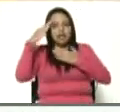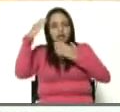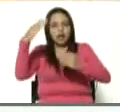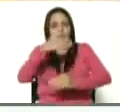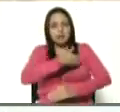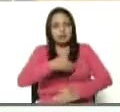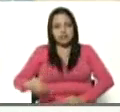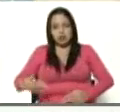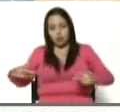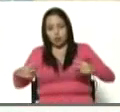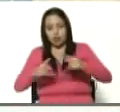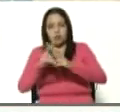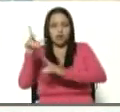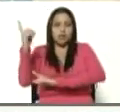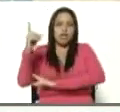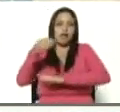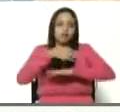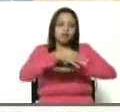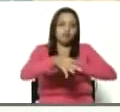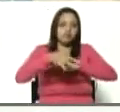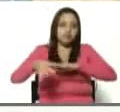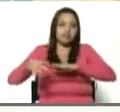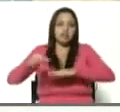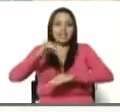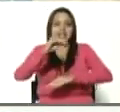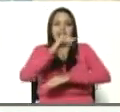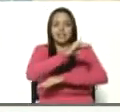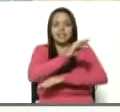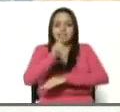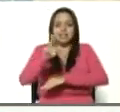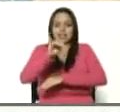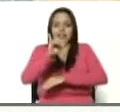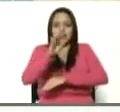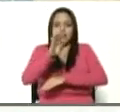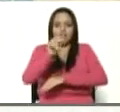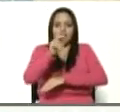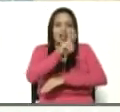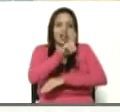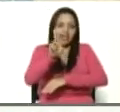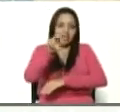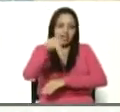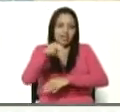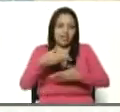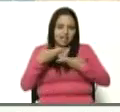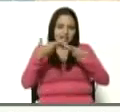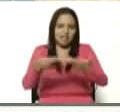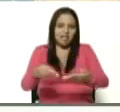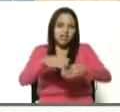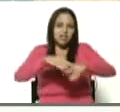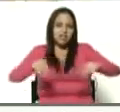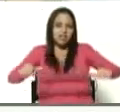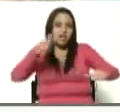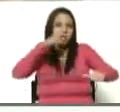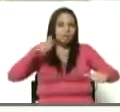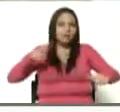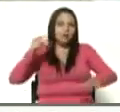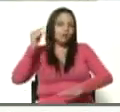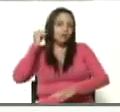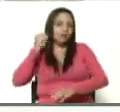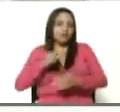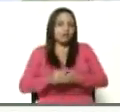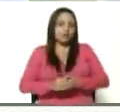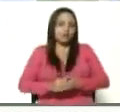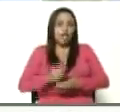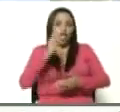encontramos en el estado Lara, en el municipio de Rivarren, la parroquia Tamaca, entregando tierra al pueblo mujer. Dos tercios de la